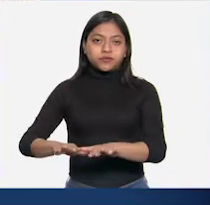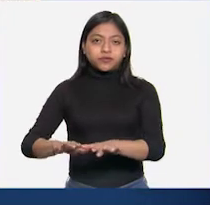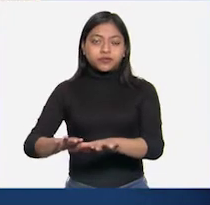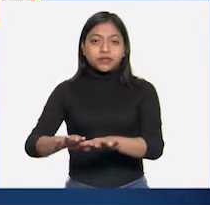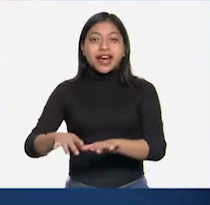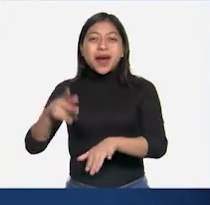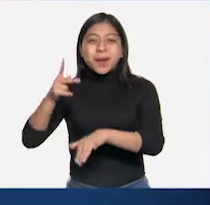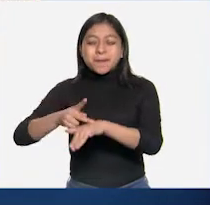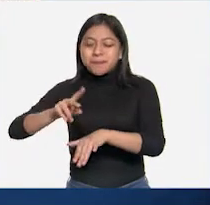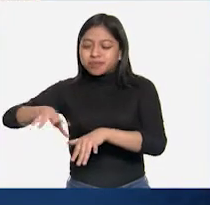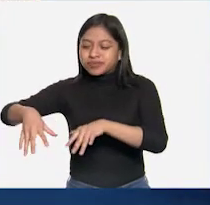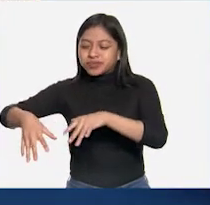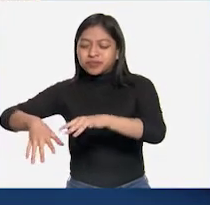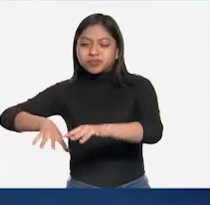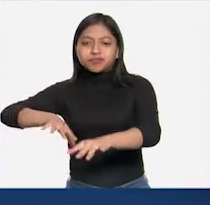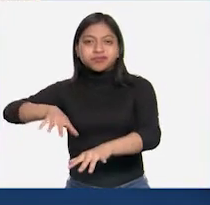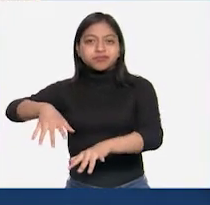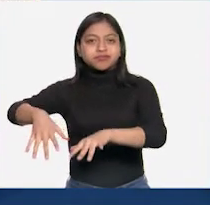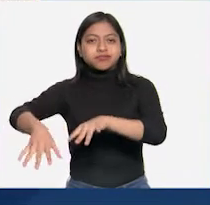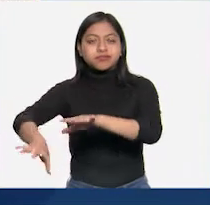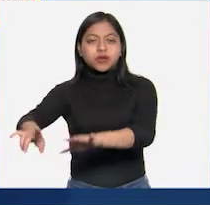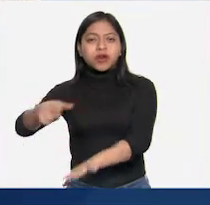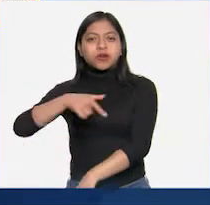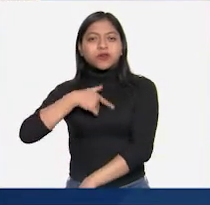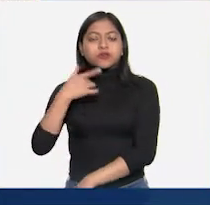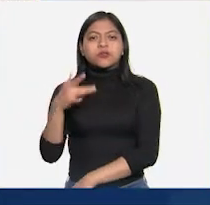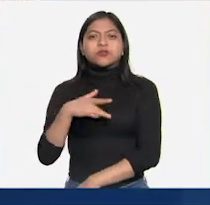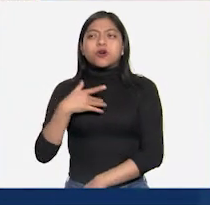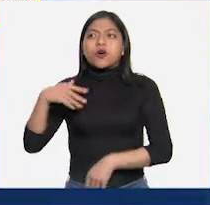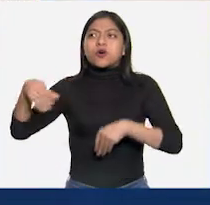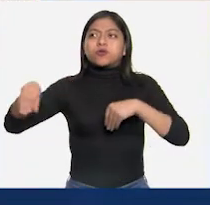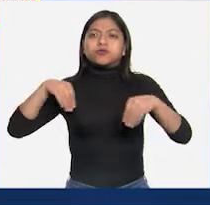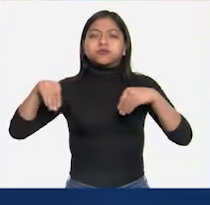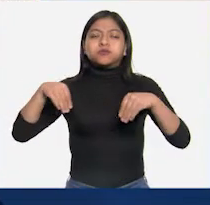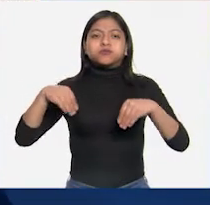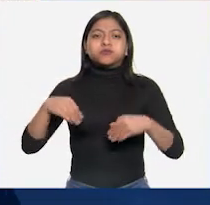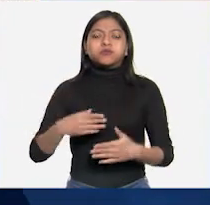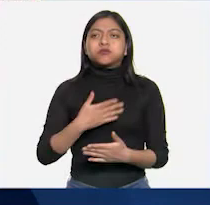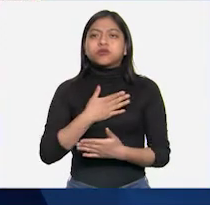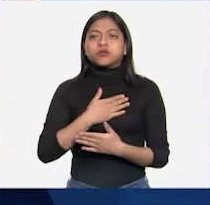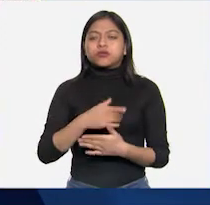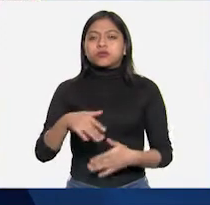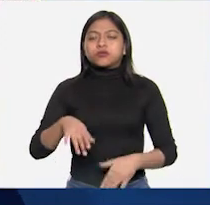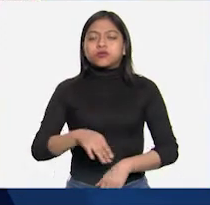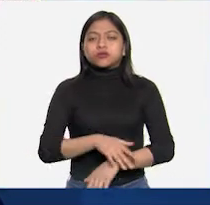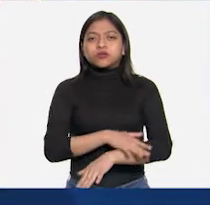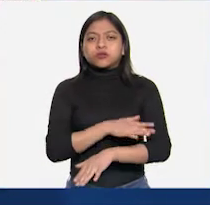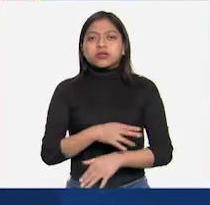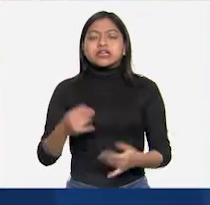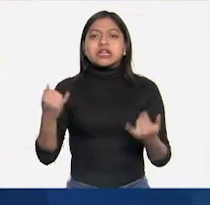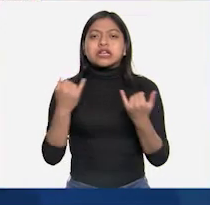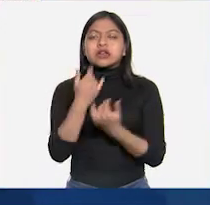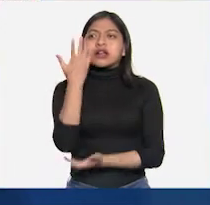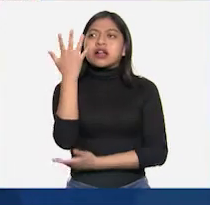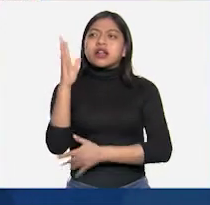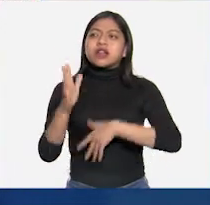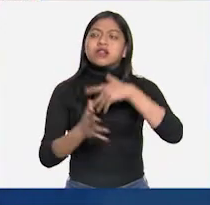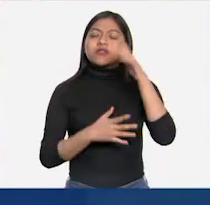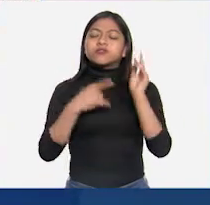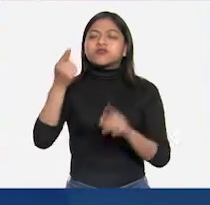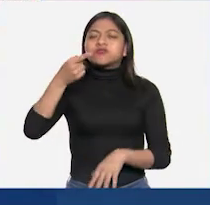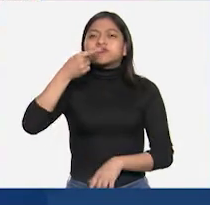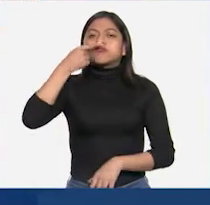entremezcla. Siento el vértigo feroz del movimiento, huelo las selvas, tierra nueva toco.